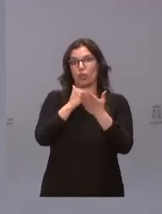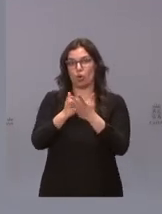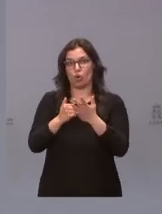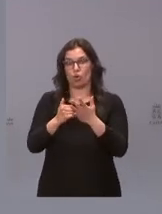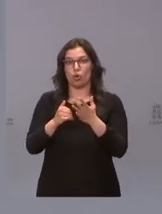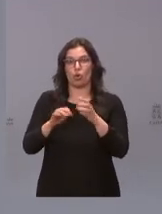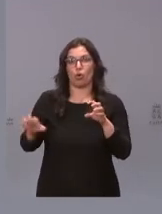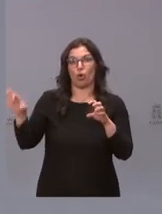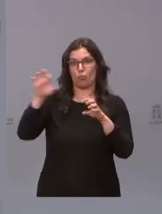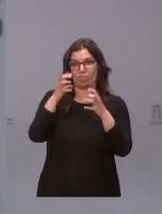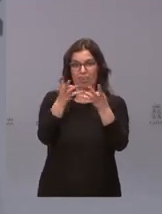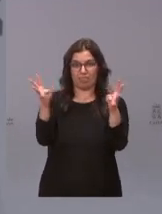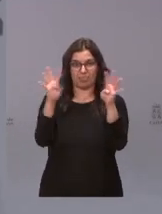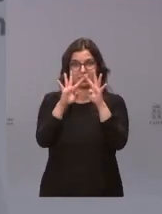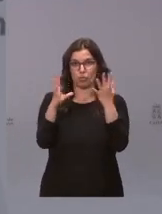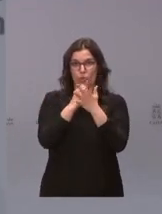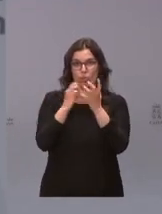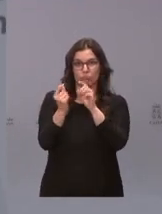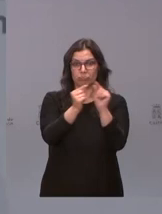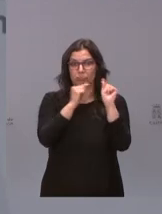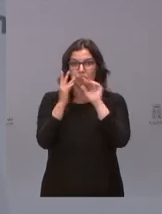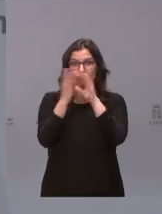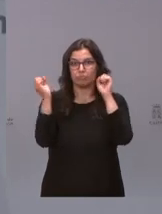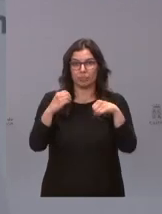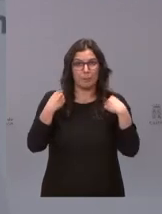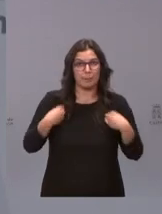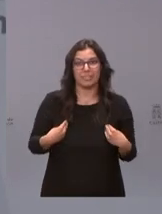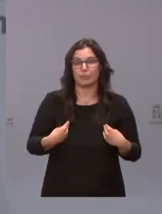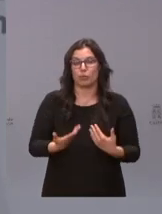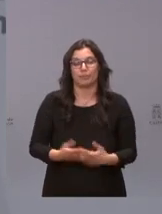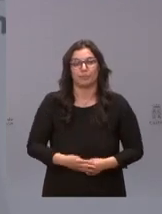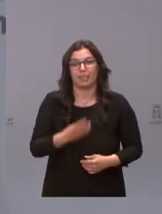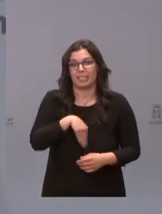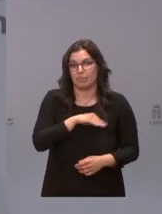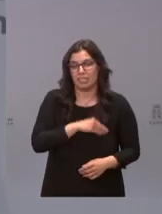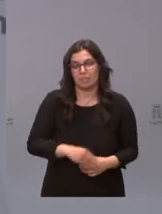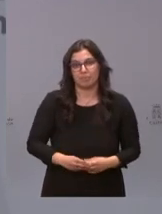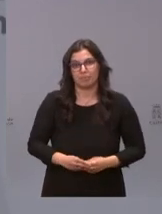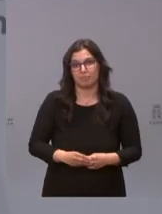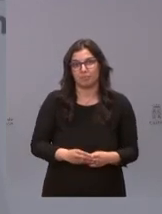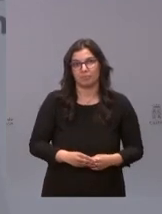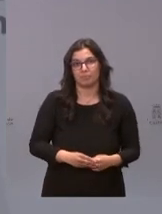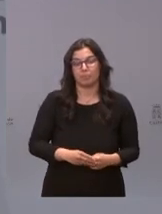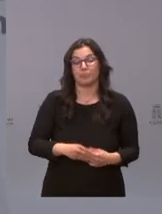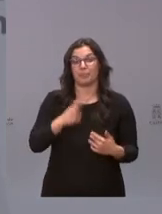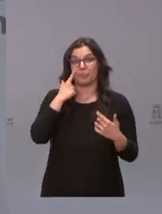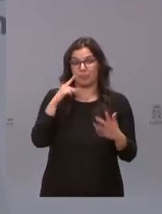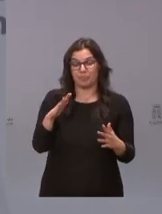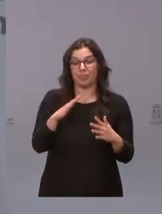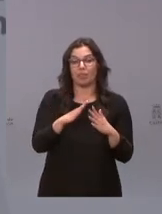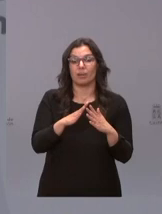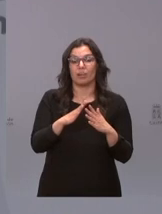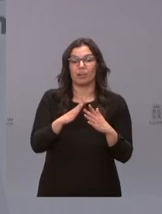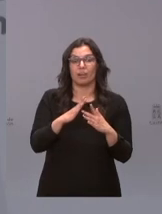los gobiernos de las comunidades autónomas las mismas en toda España es más en aquellas